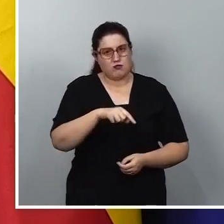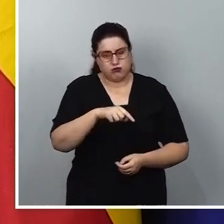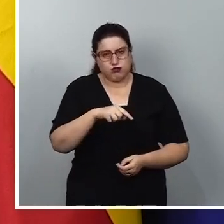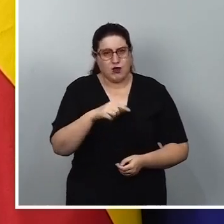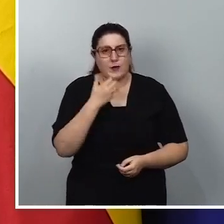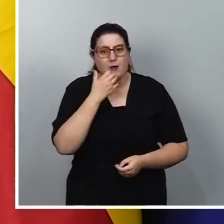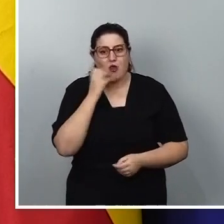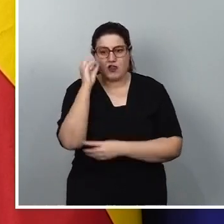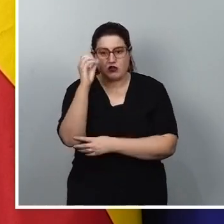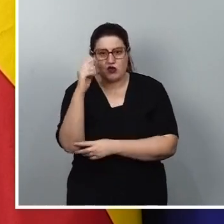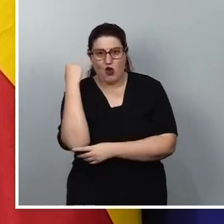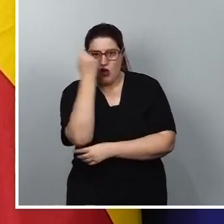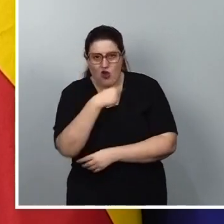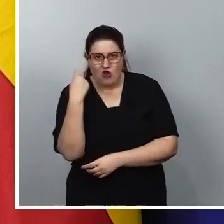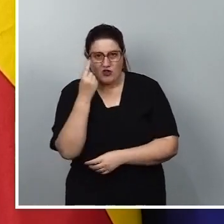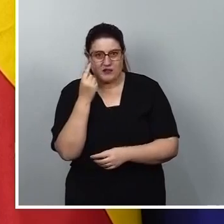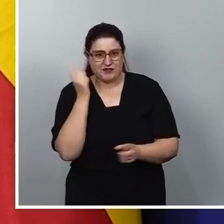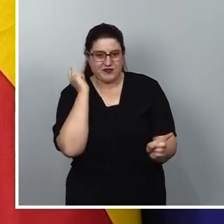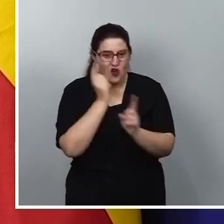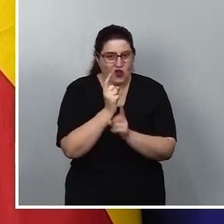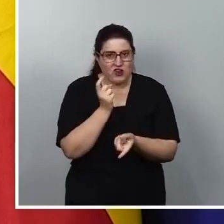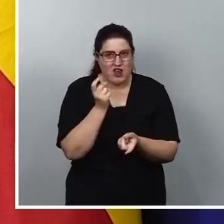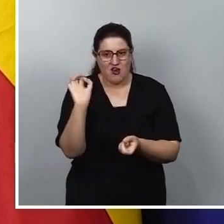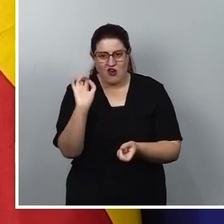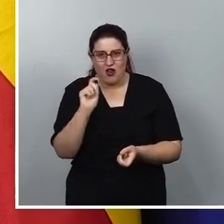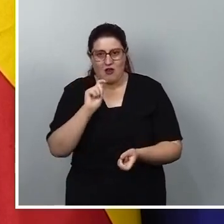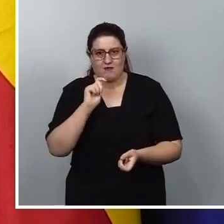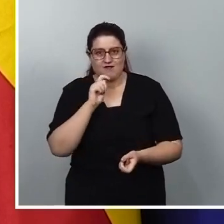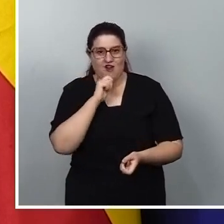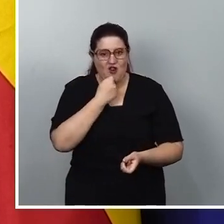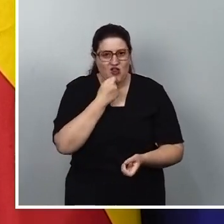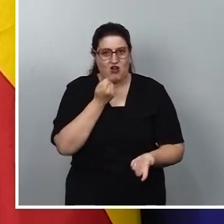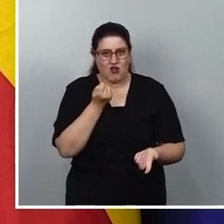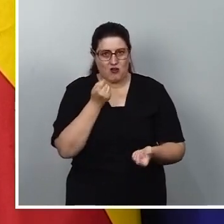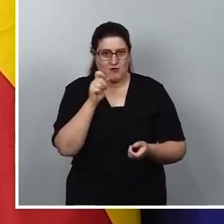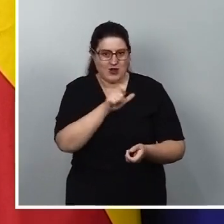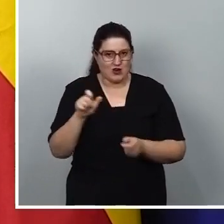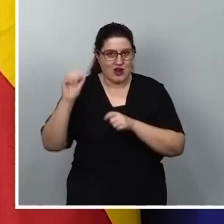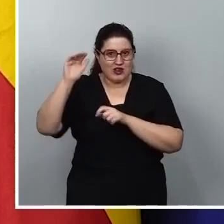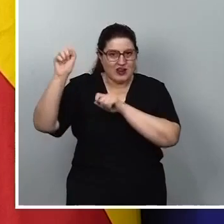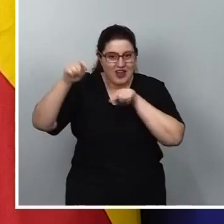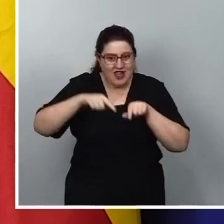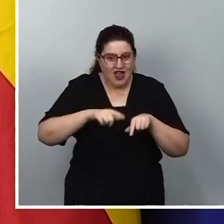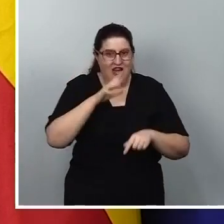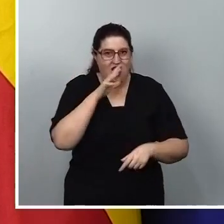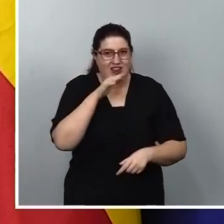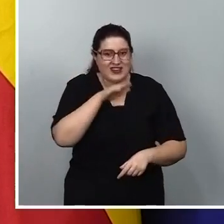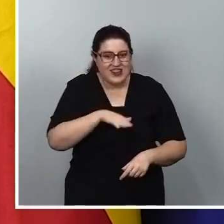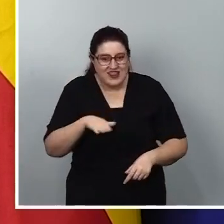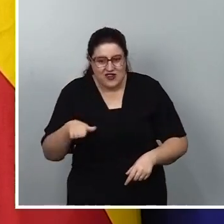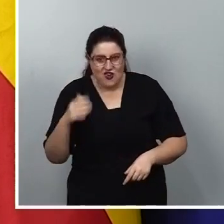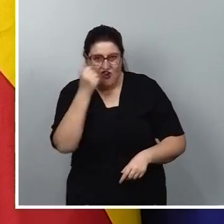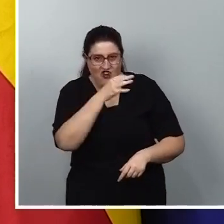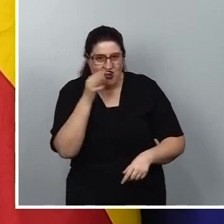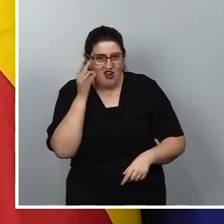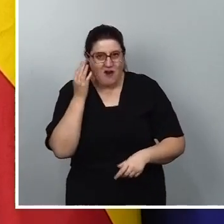racista y de odio contra la población migrante, en estos casos no debemos pasar por alto de que estamos hablando de niños y niñas sin